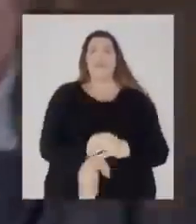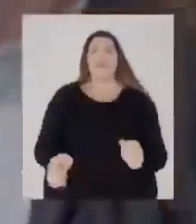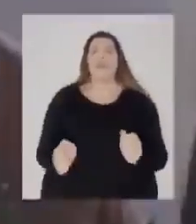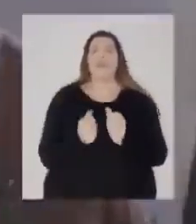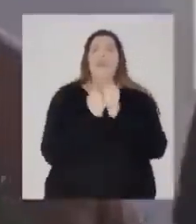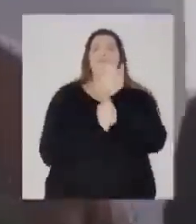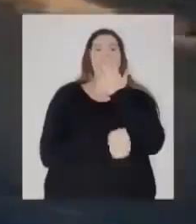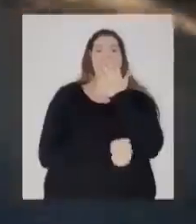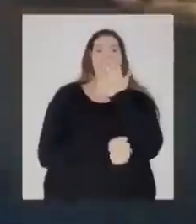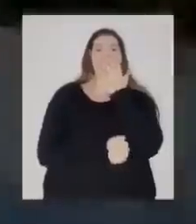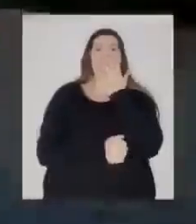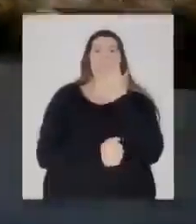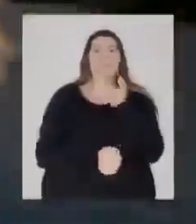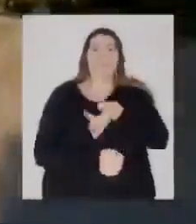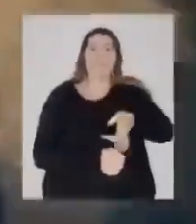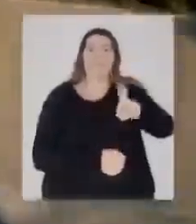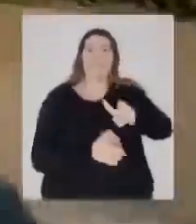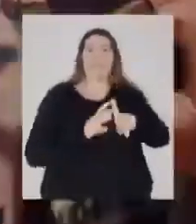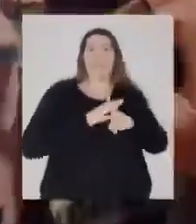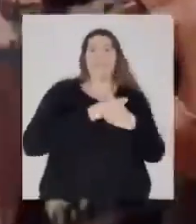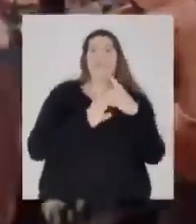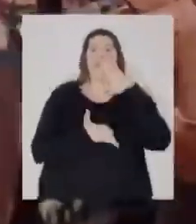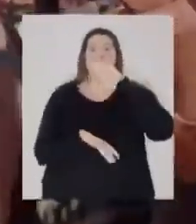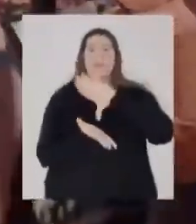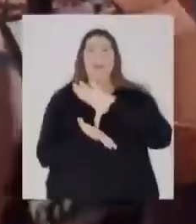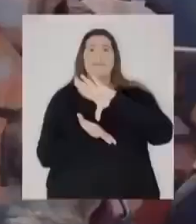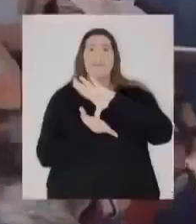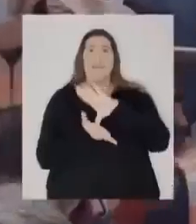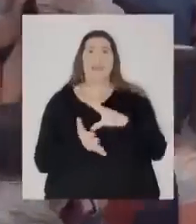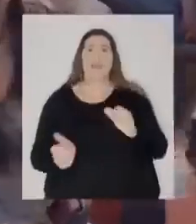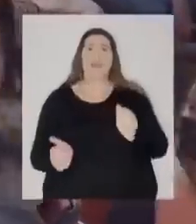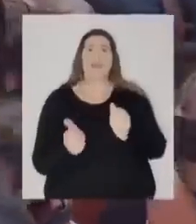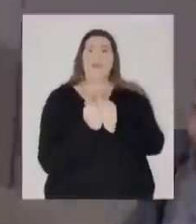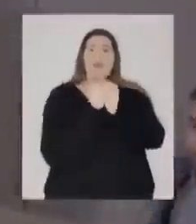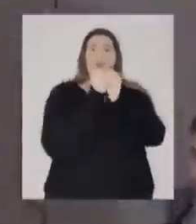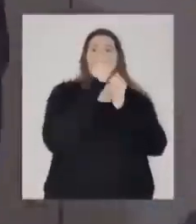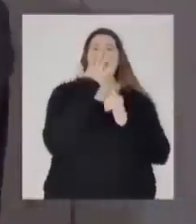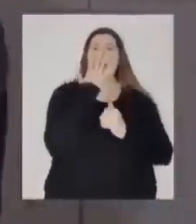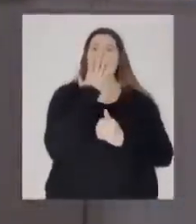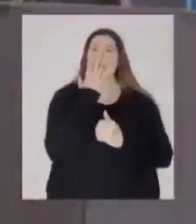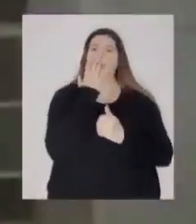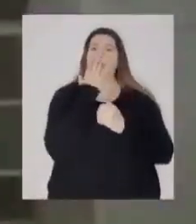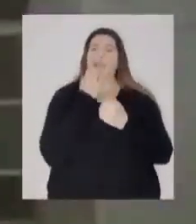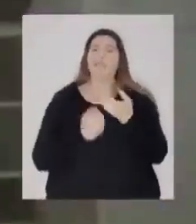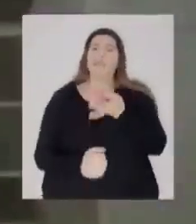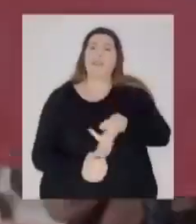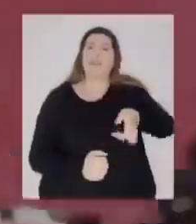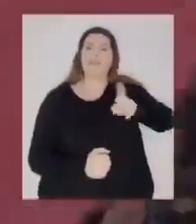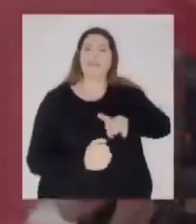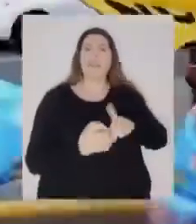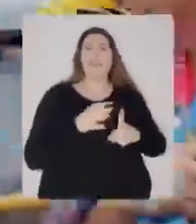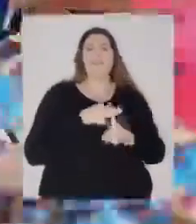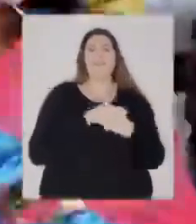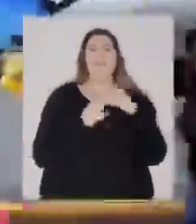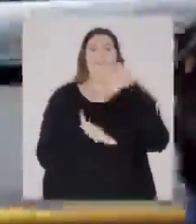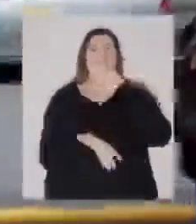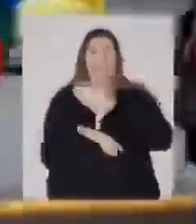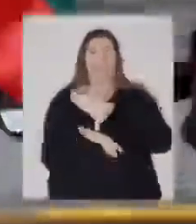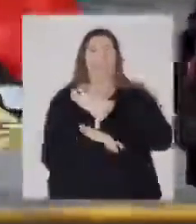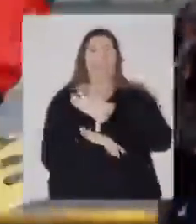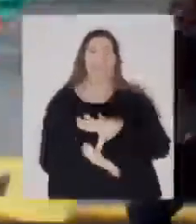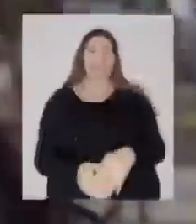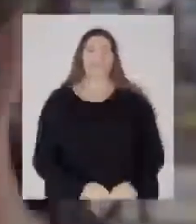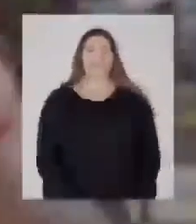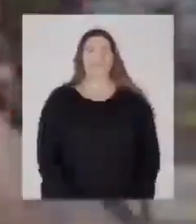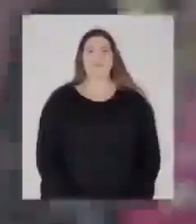Con arte, refundamos la patria. Con arte, refundamos la